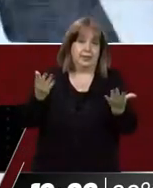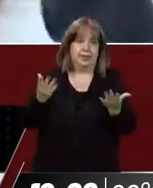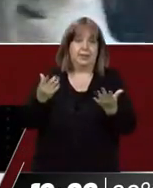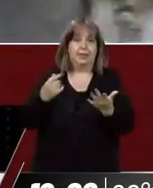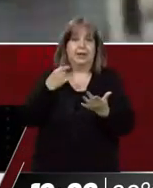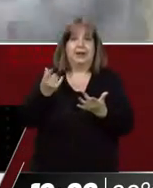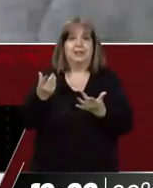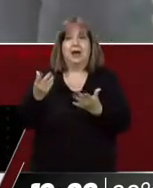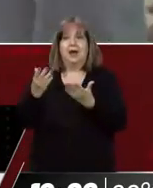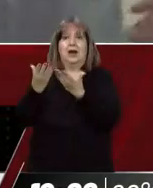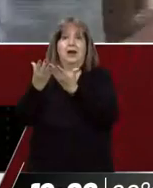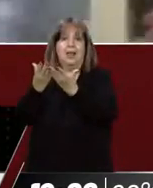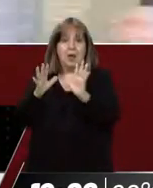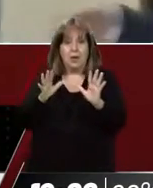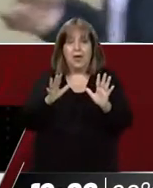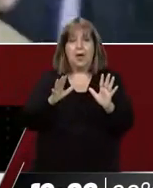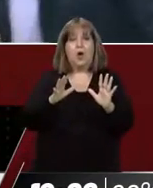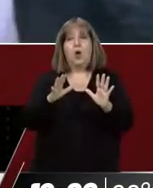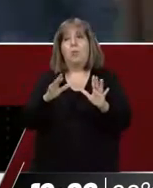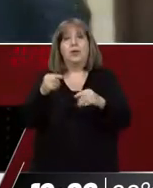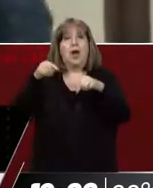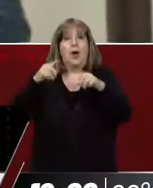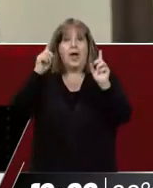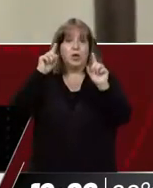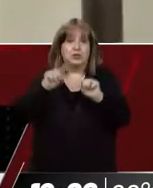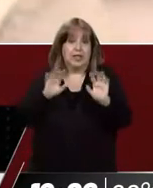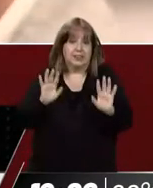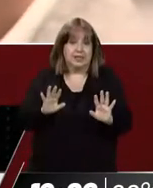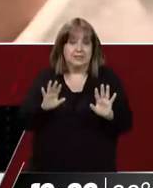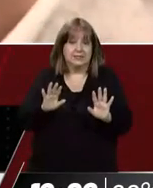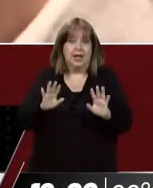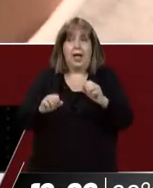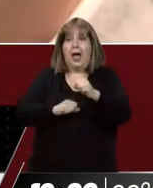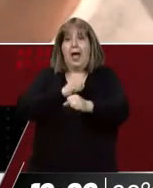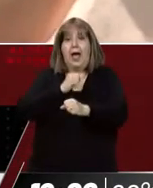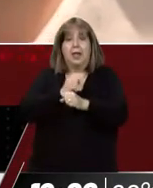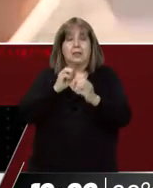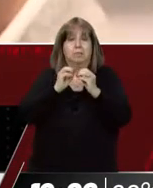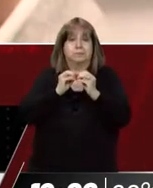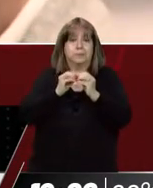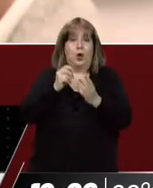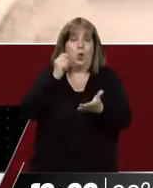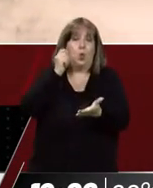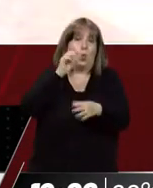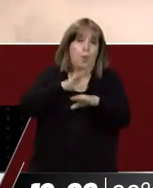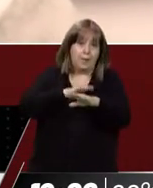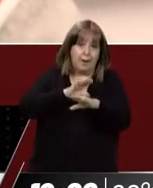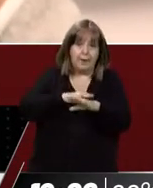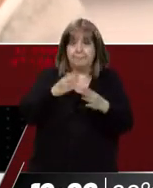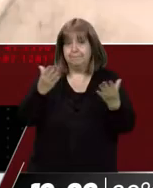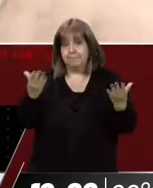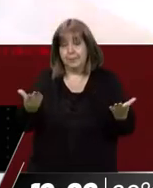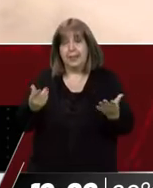estatus jurídico de inocencia al de culpabilidad. Pero básicamente lo que se va a debatir ahora es si esa